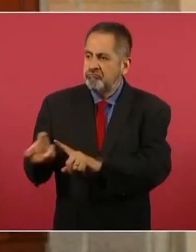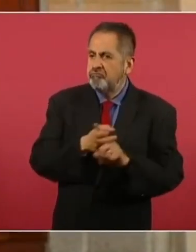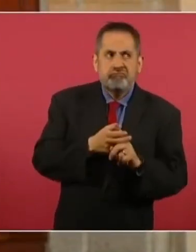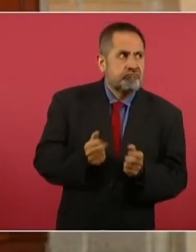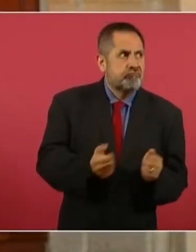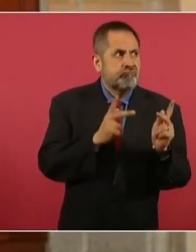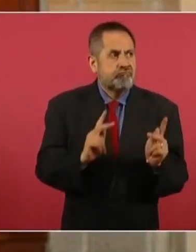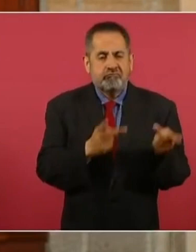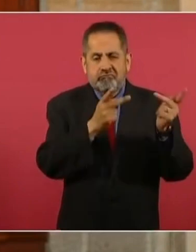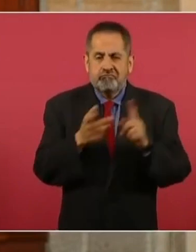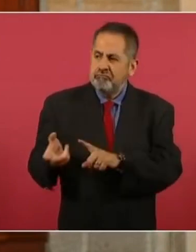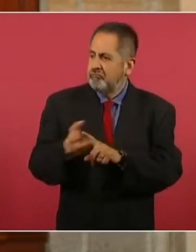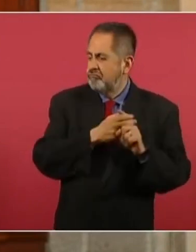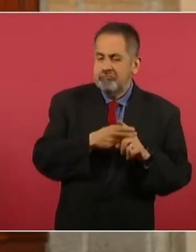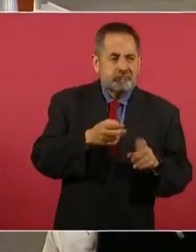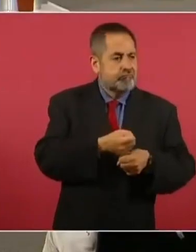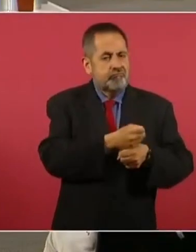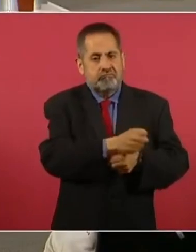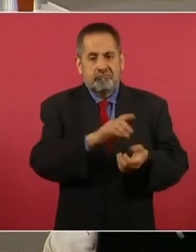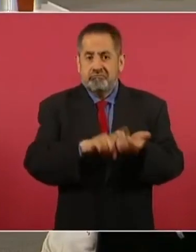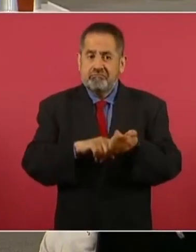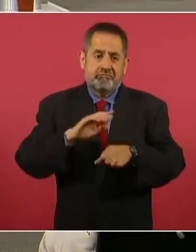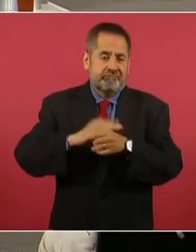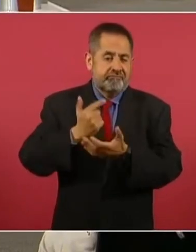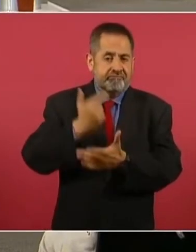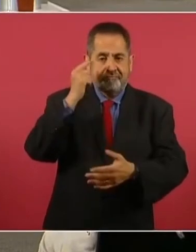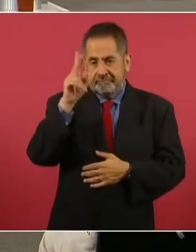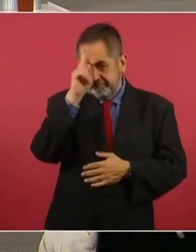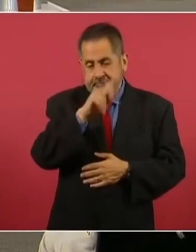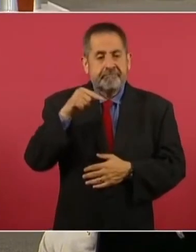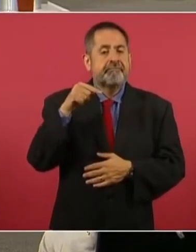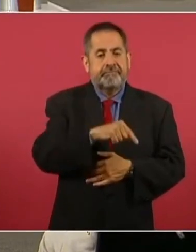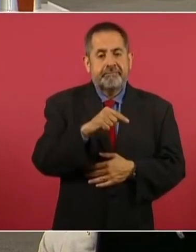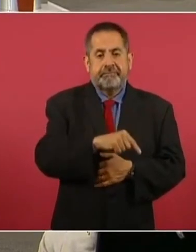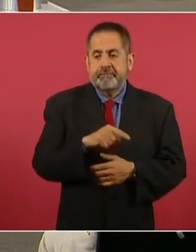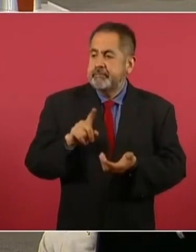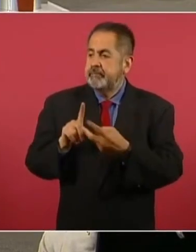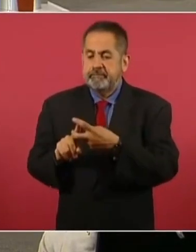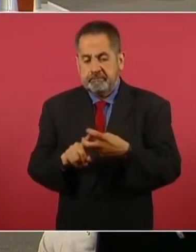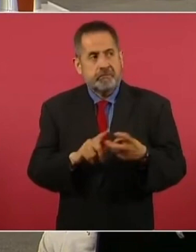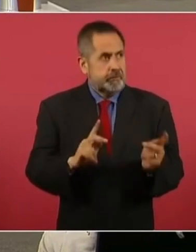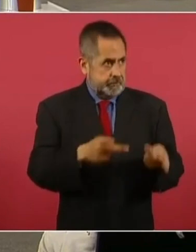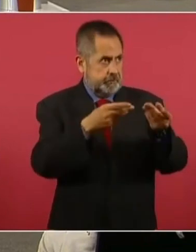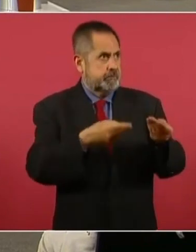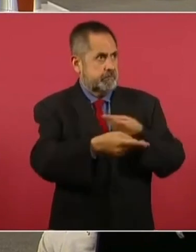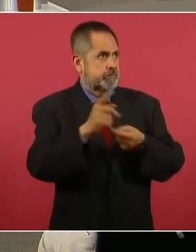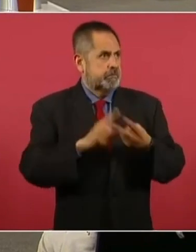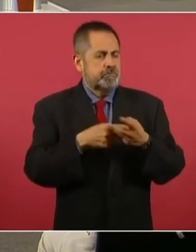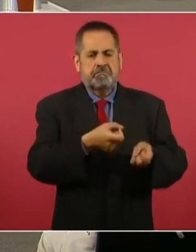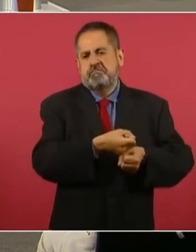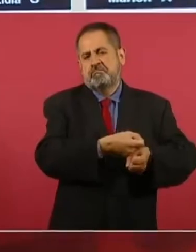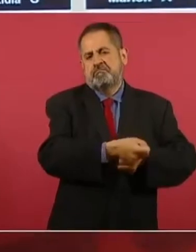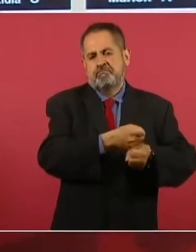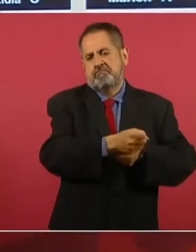delito de trata de personas agravadas con las modalidades de producir, comercializar y beneficiarse de la explotación,